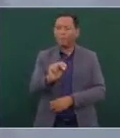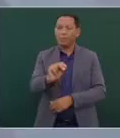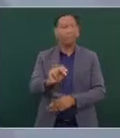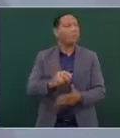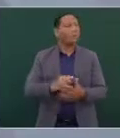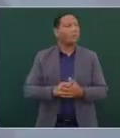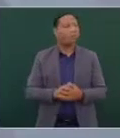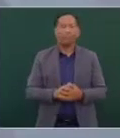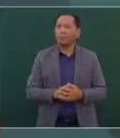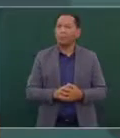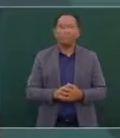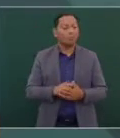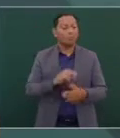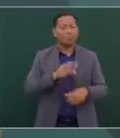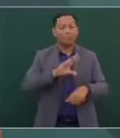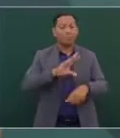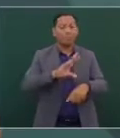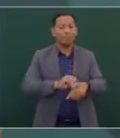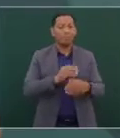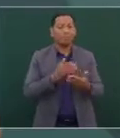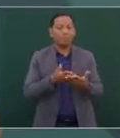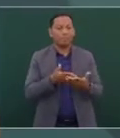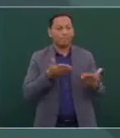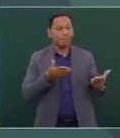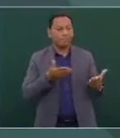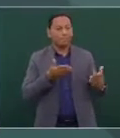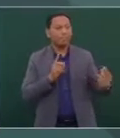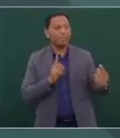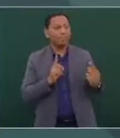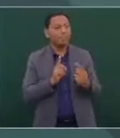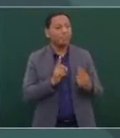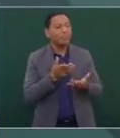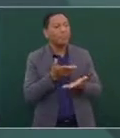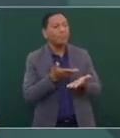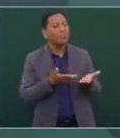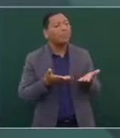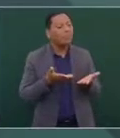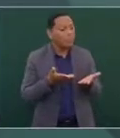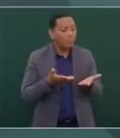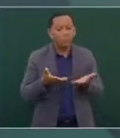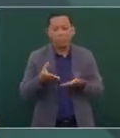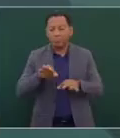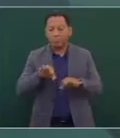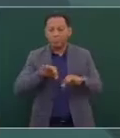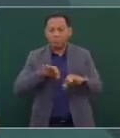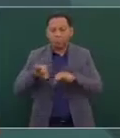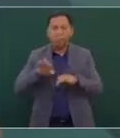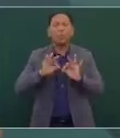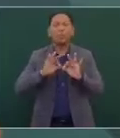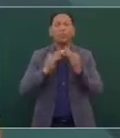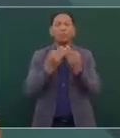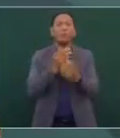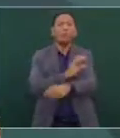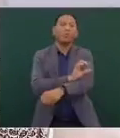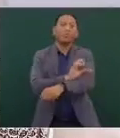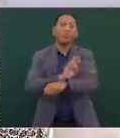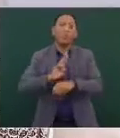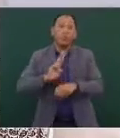no se permite, hay cooperación, estamos trabajando de manera